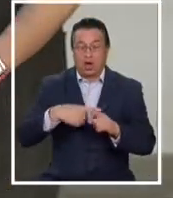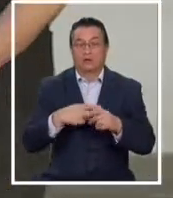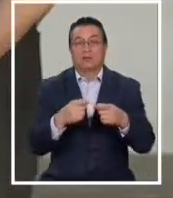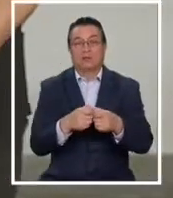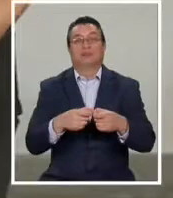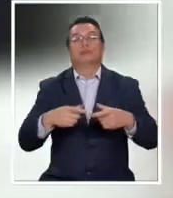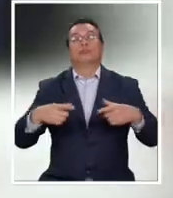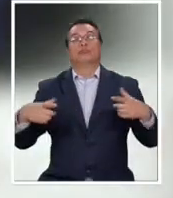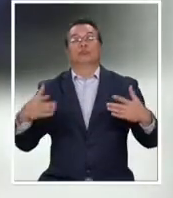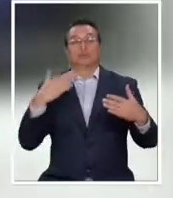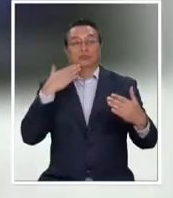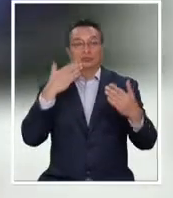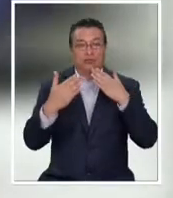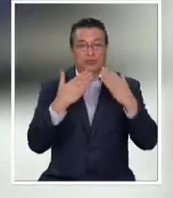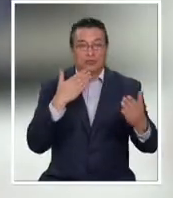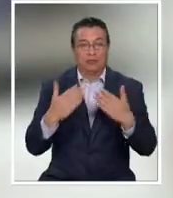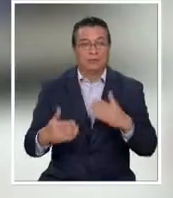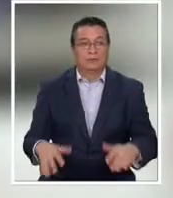contagios.